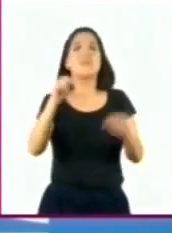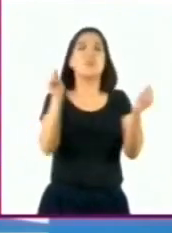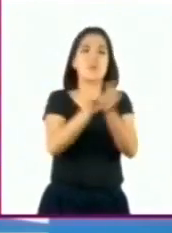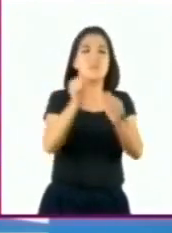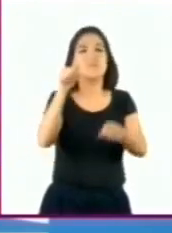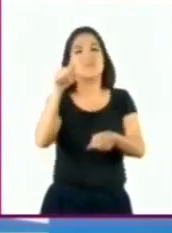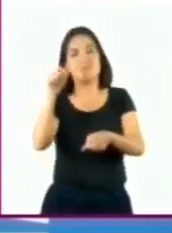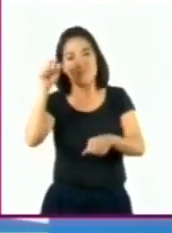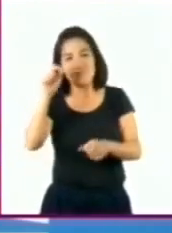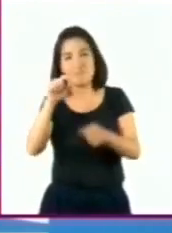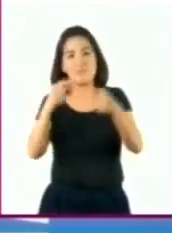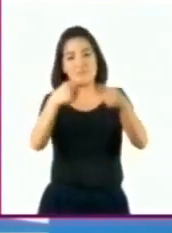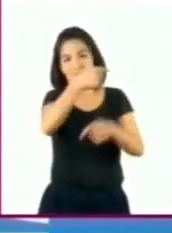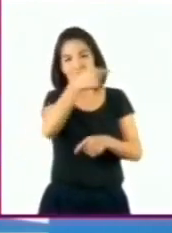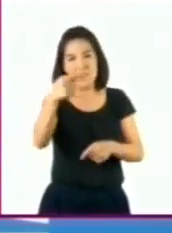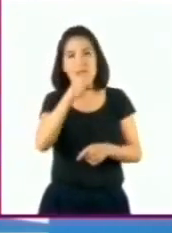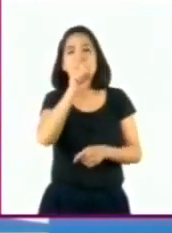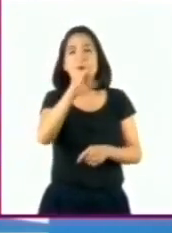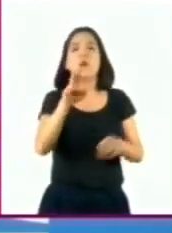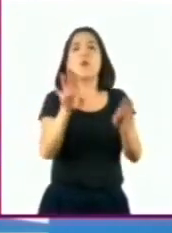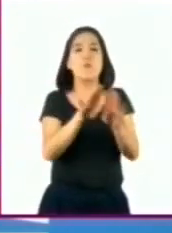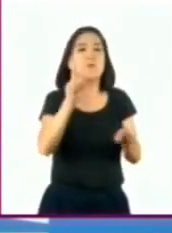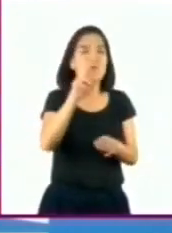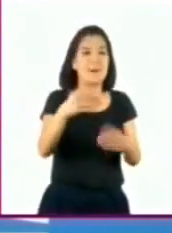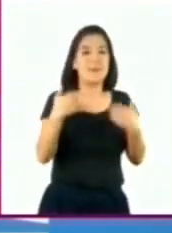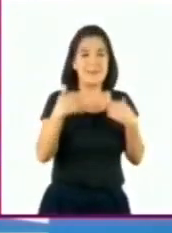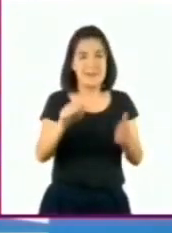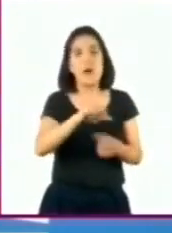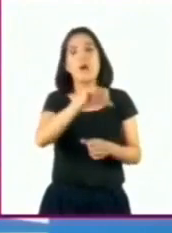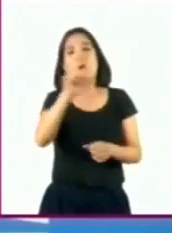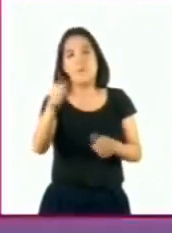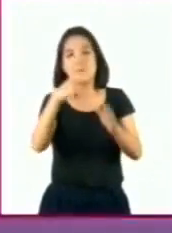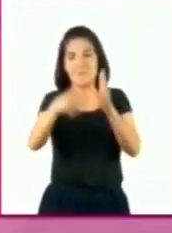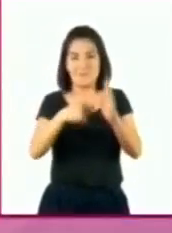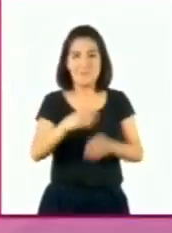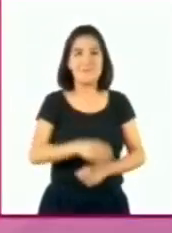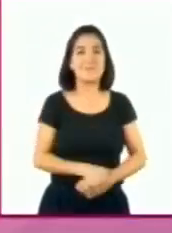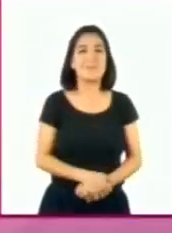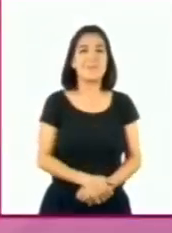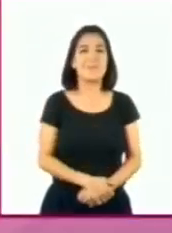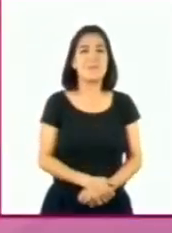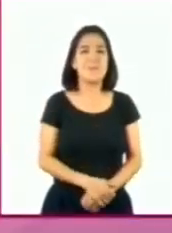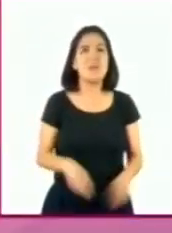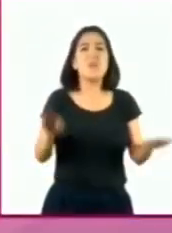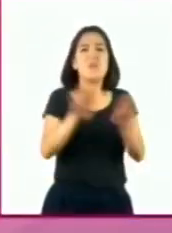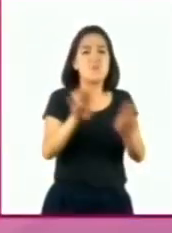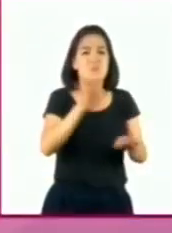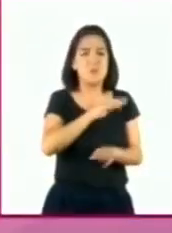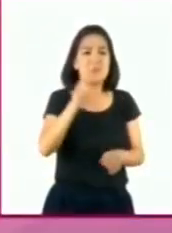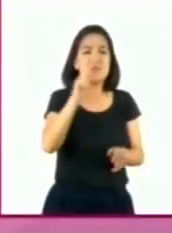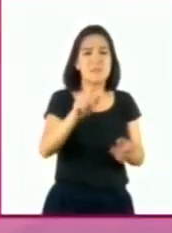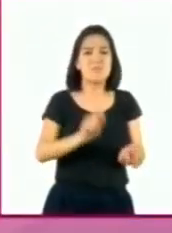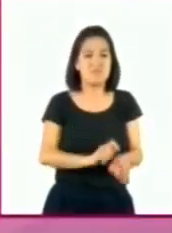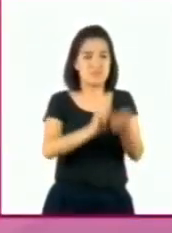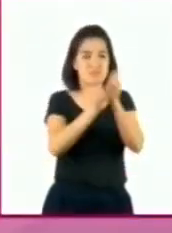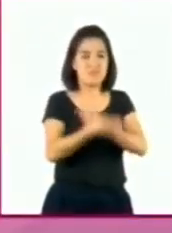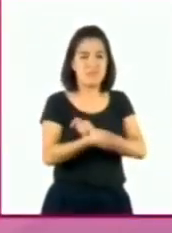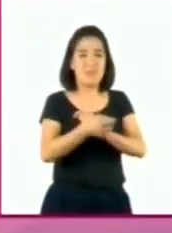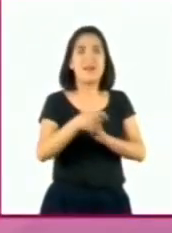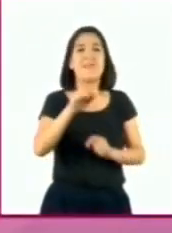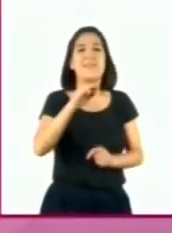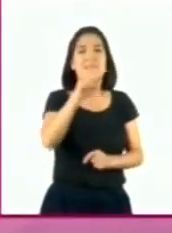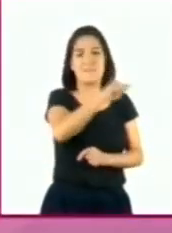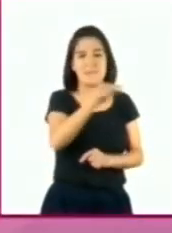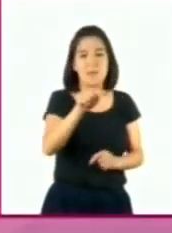también entre fracciones, como veremos en el siguiente video. ¿Cómo se puede convertir una fracción común en